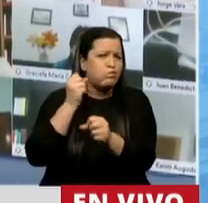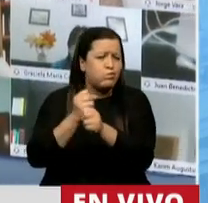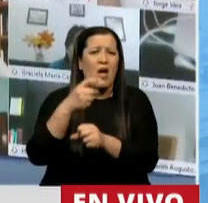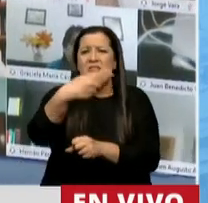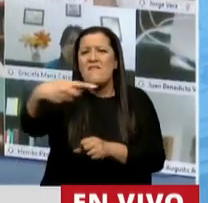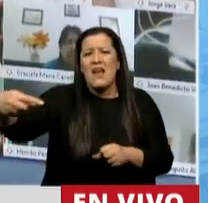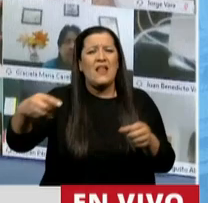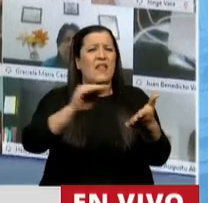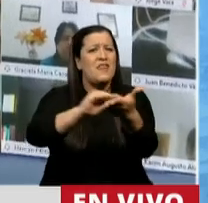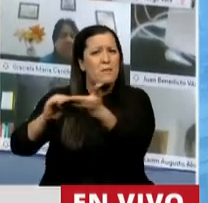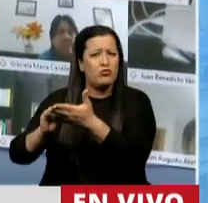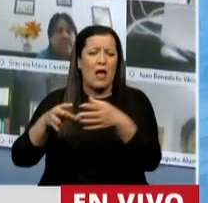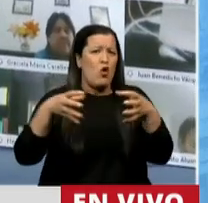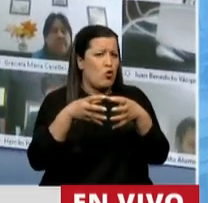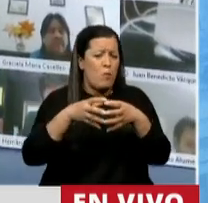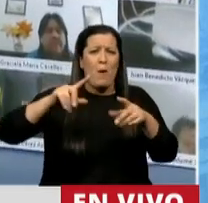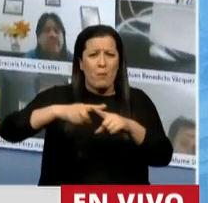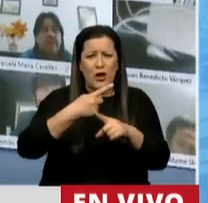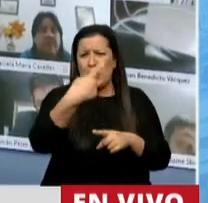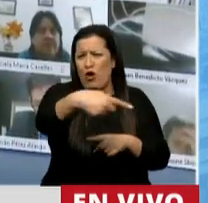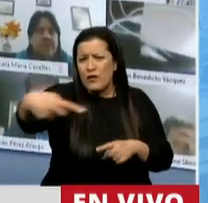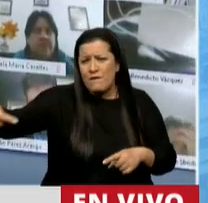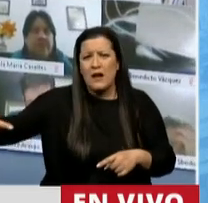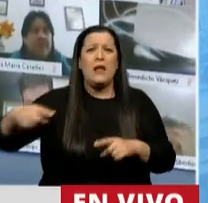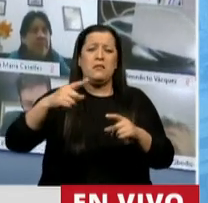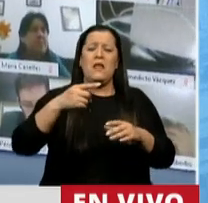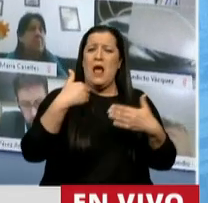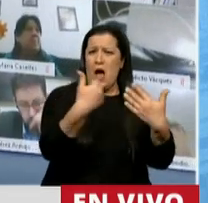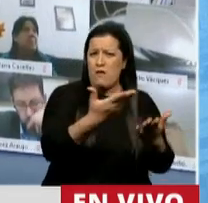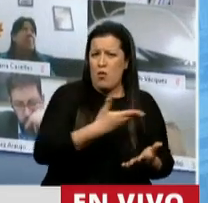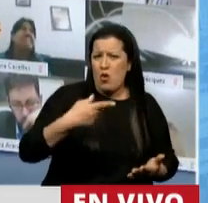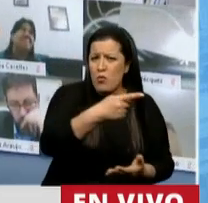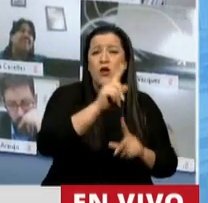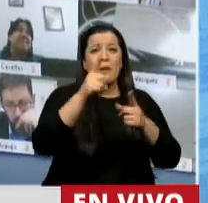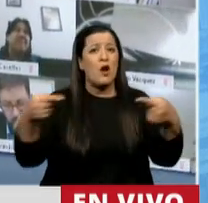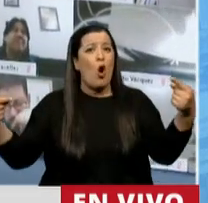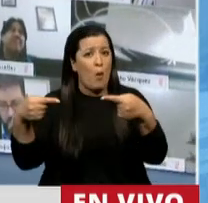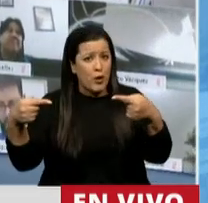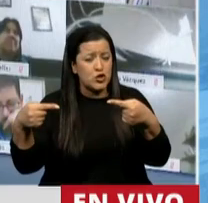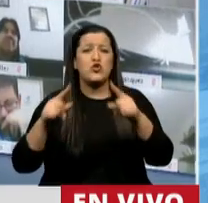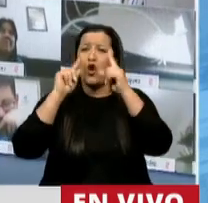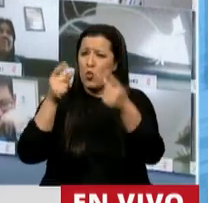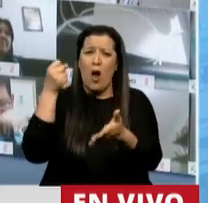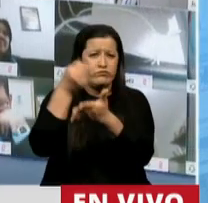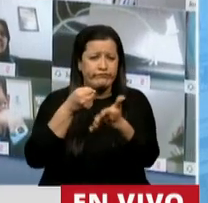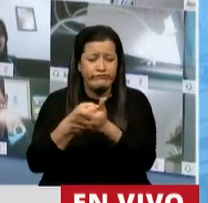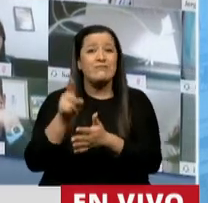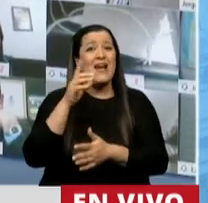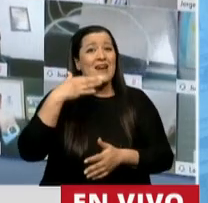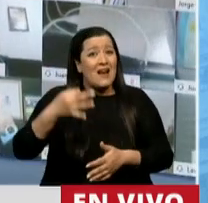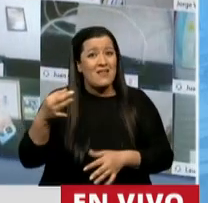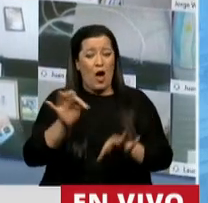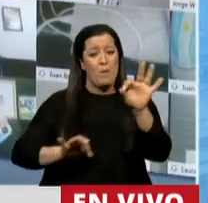distintos diputados de los distintos bloques, tanto del oficialismo como de la oposición, si bien este es un proyecto que